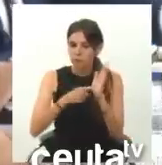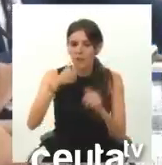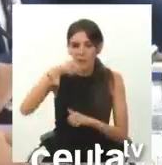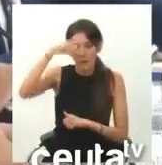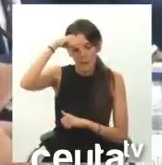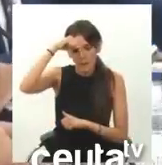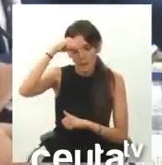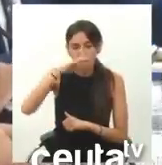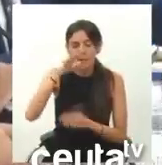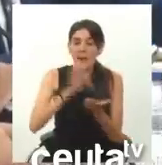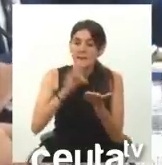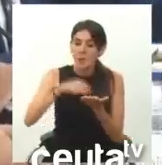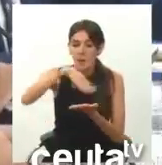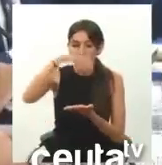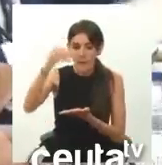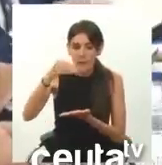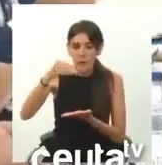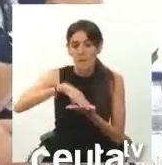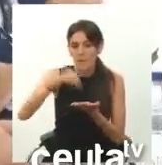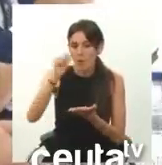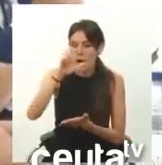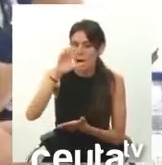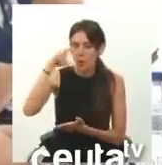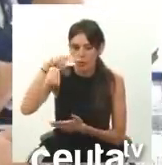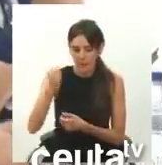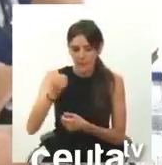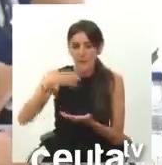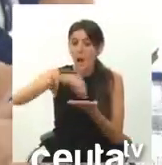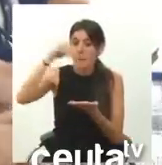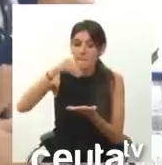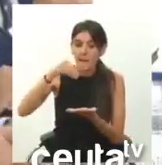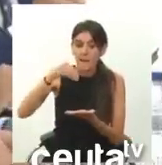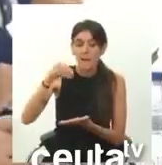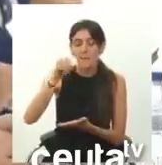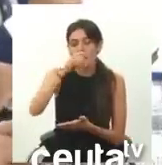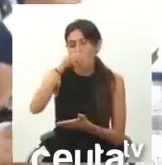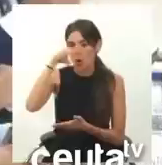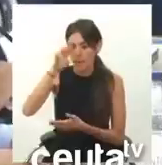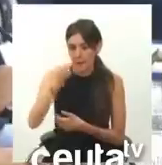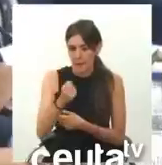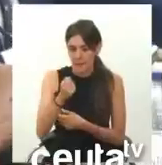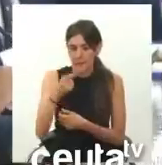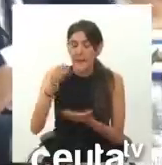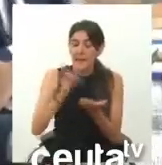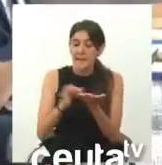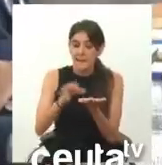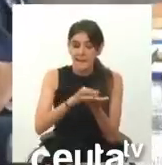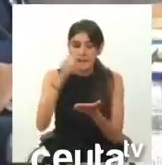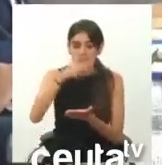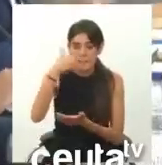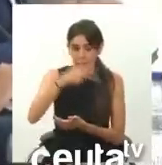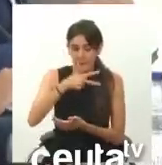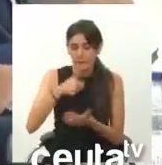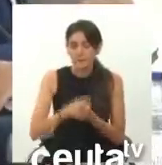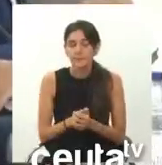Merilla, Islote Perejil, Peñón de Alucema, Peñón de Vélez de la Gomera y las Islas Chafarinas.